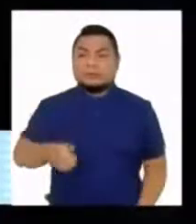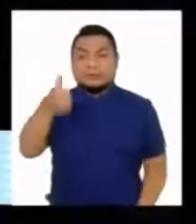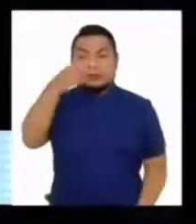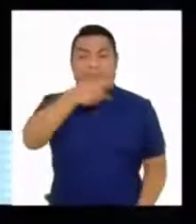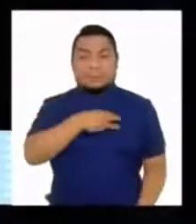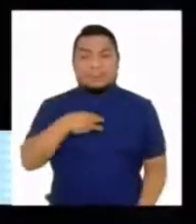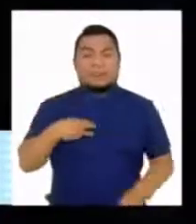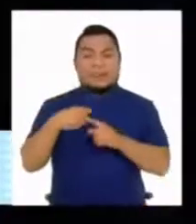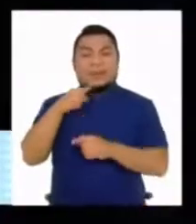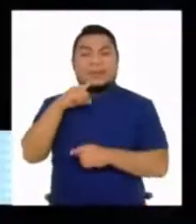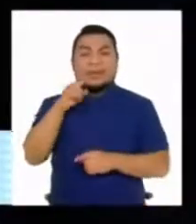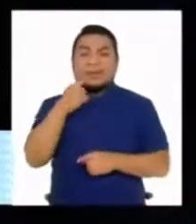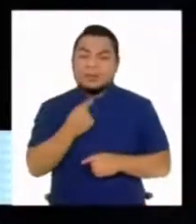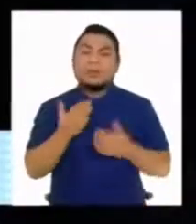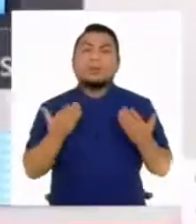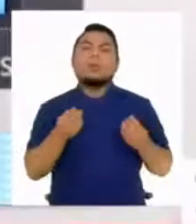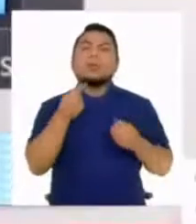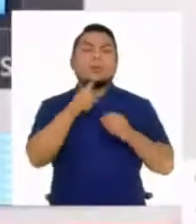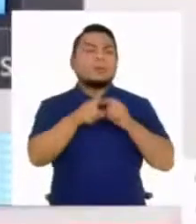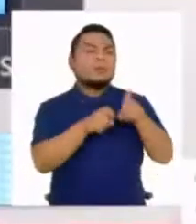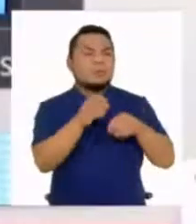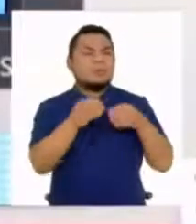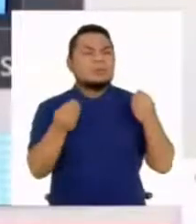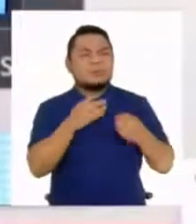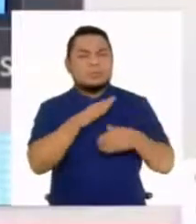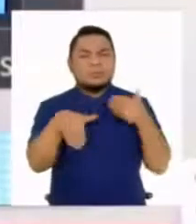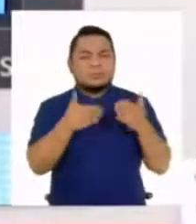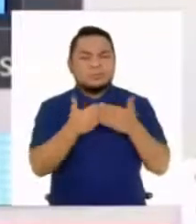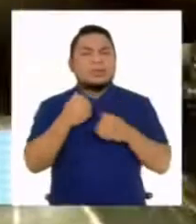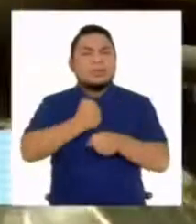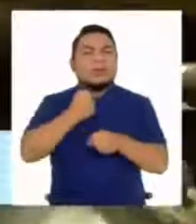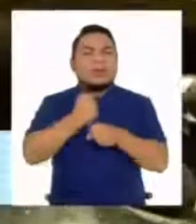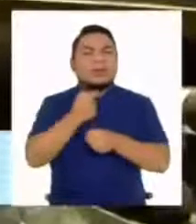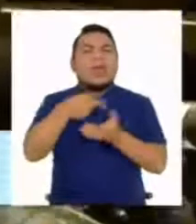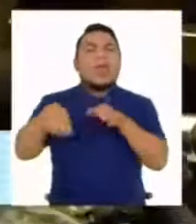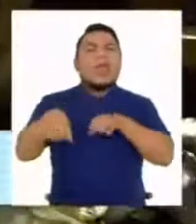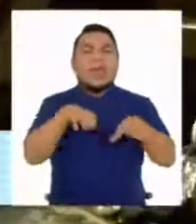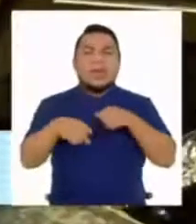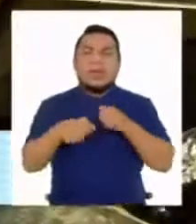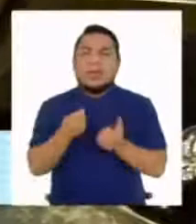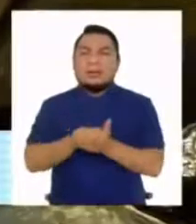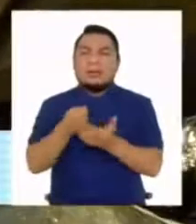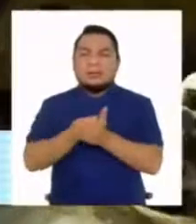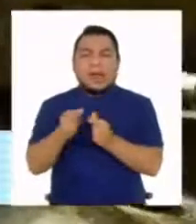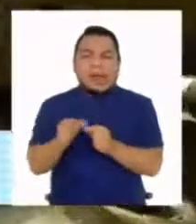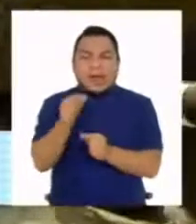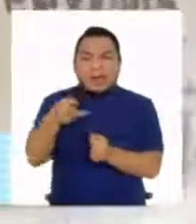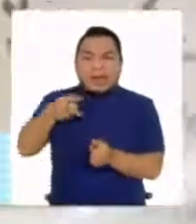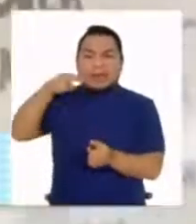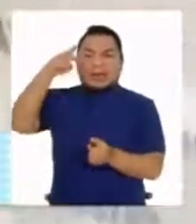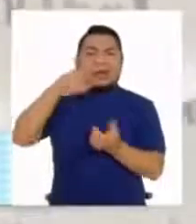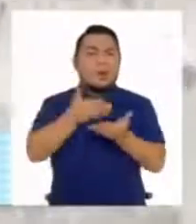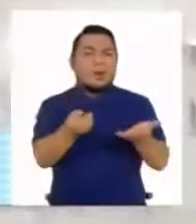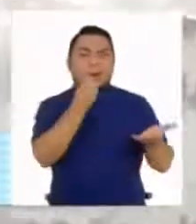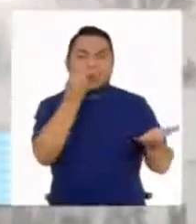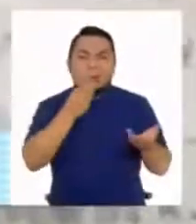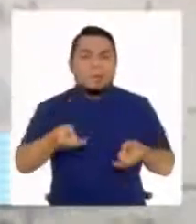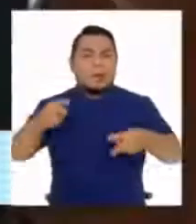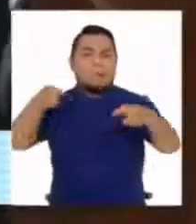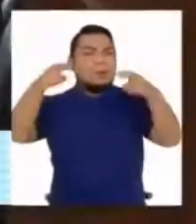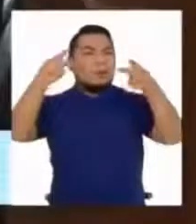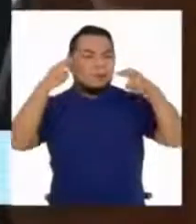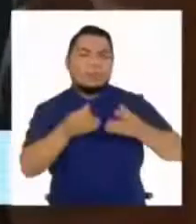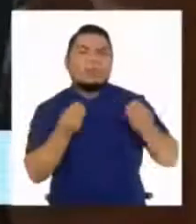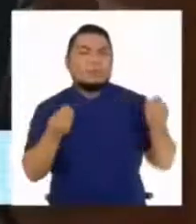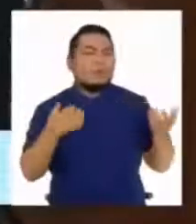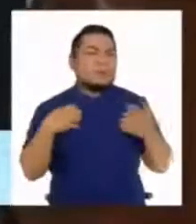informó el jefe del gabinete, Guido Bellido, al ser consultado por las medidas que tomará el gobierno ante el incremento del precio del gas y de algunos productos de la canasta